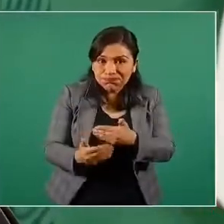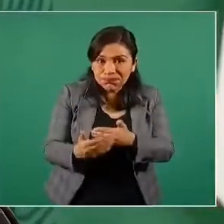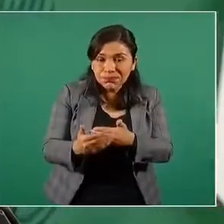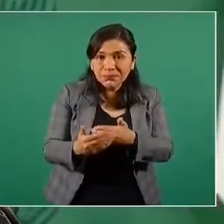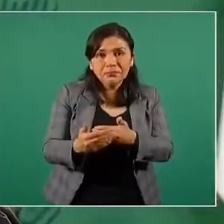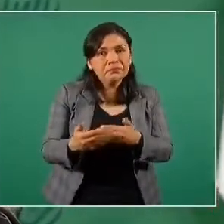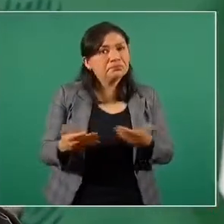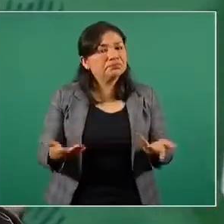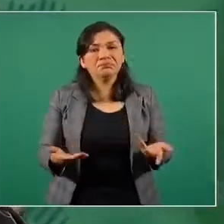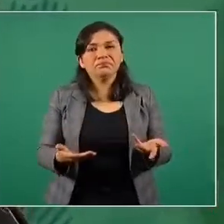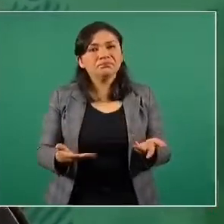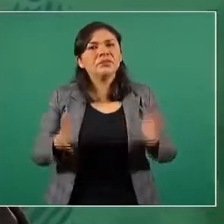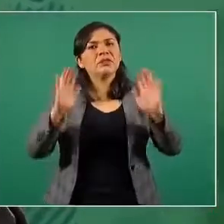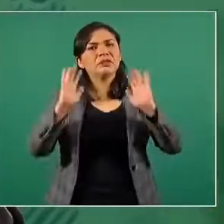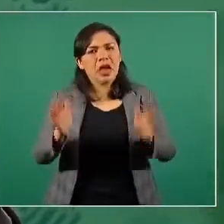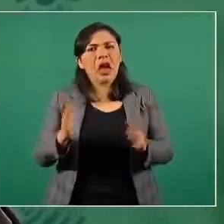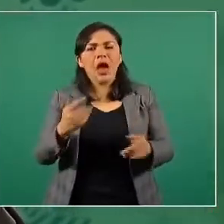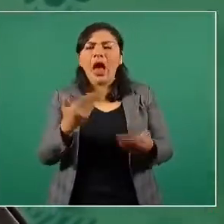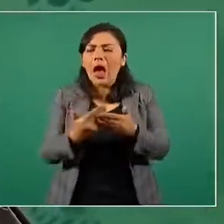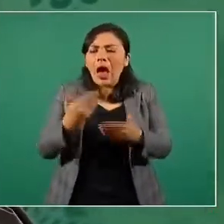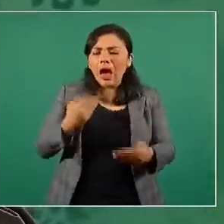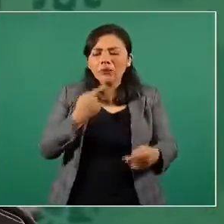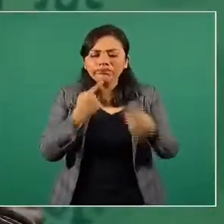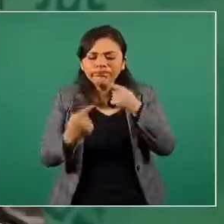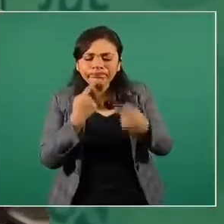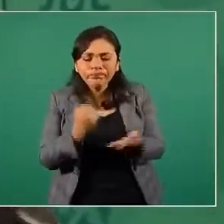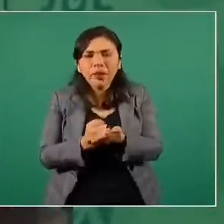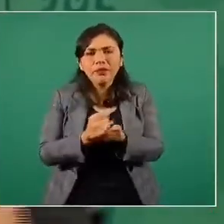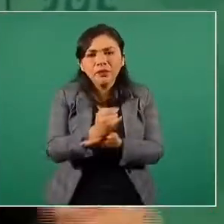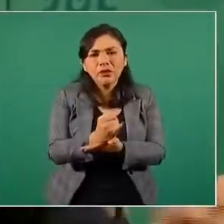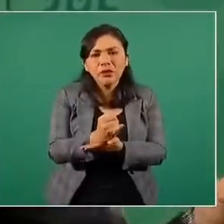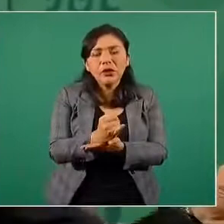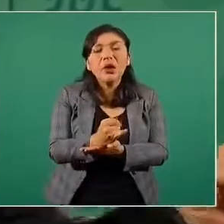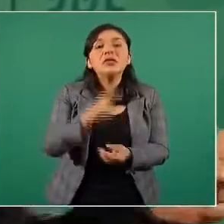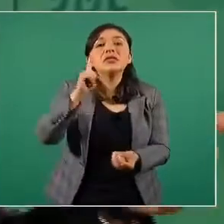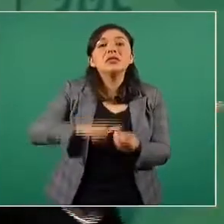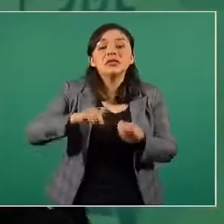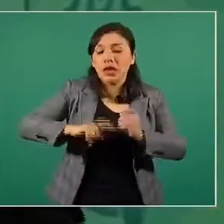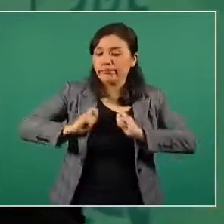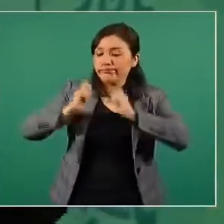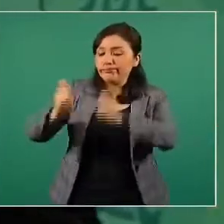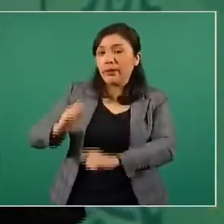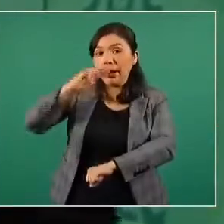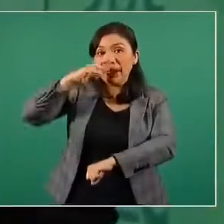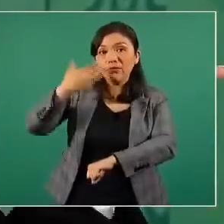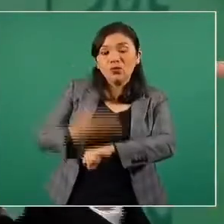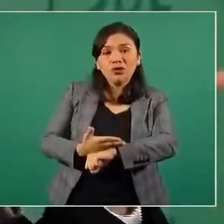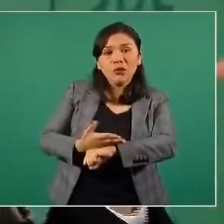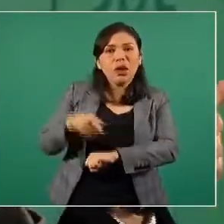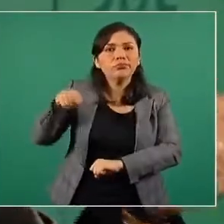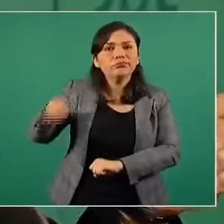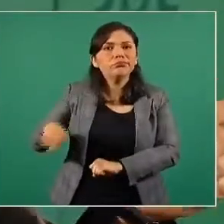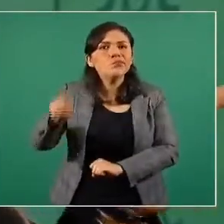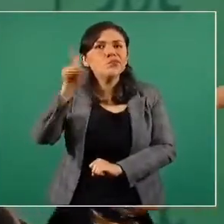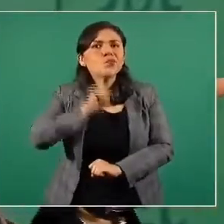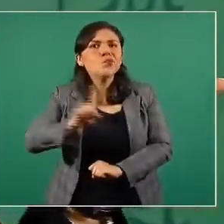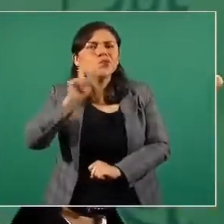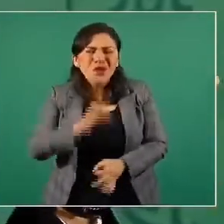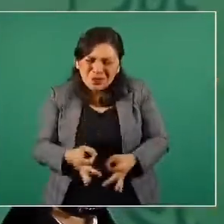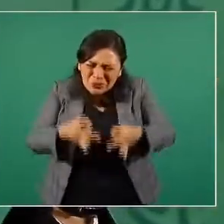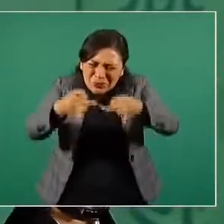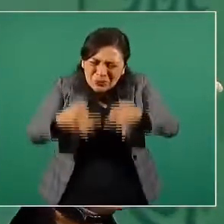ha decidido tener como responsable a una auténtica defensora